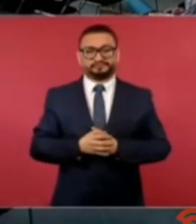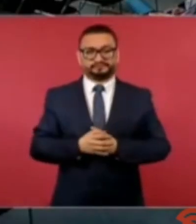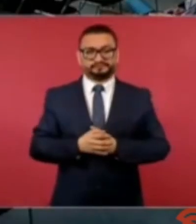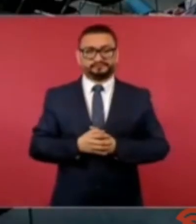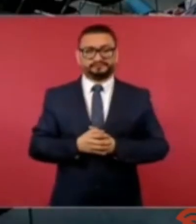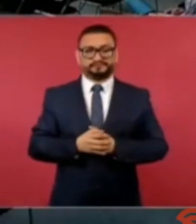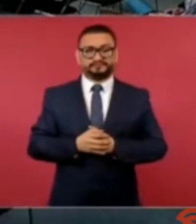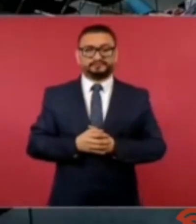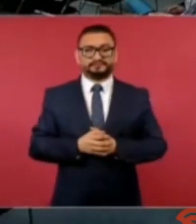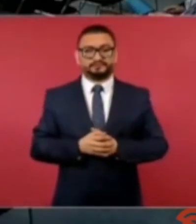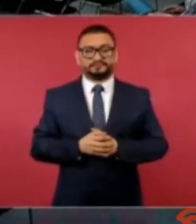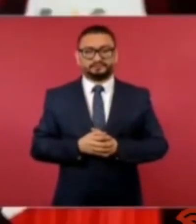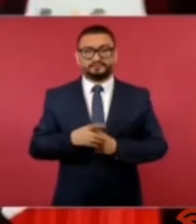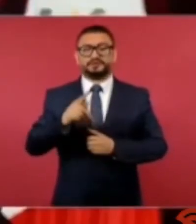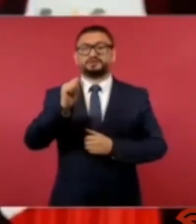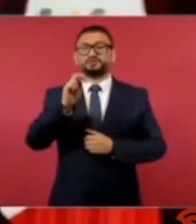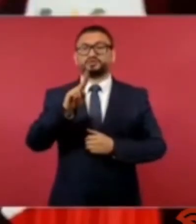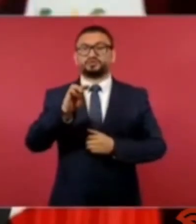de Trump